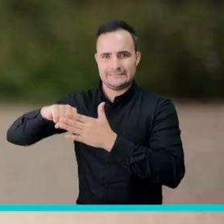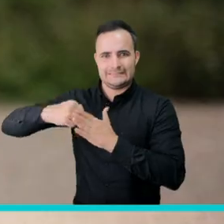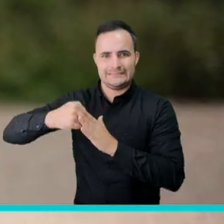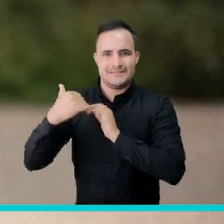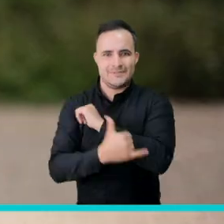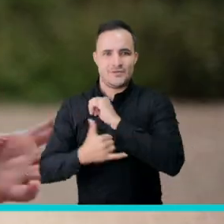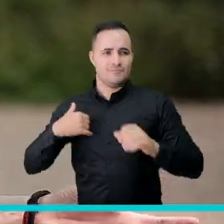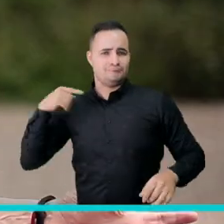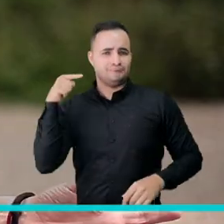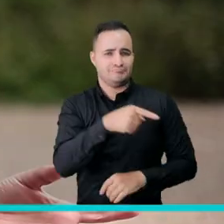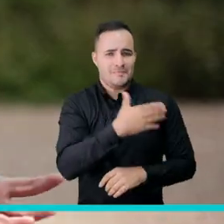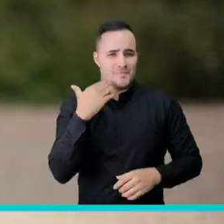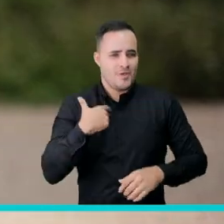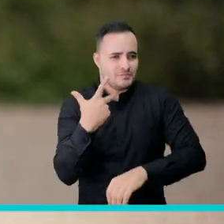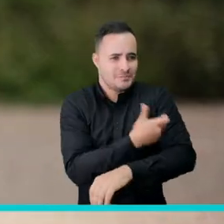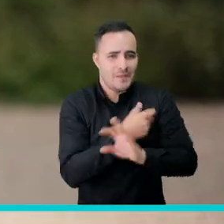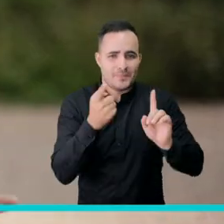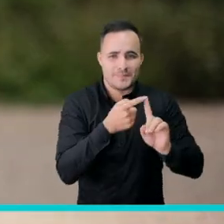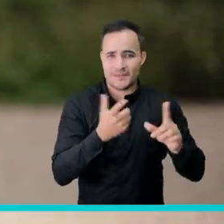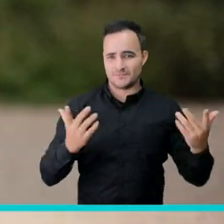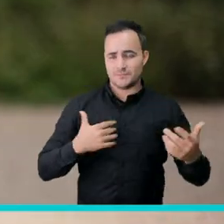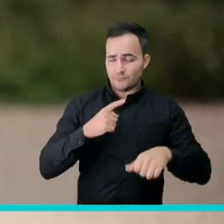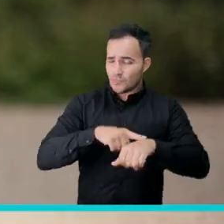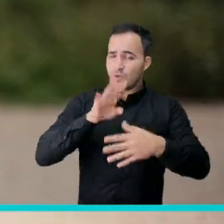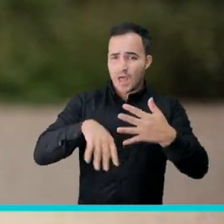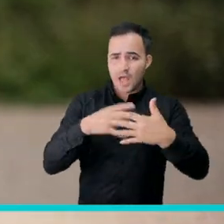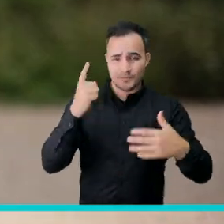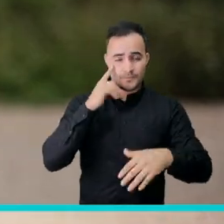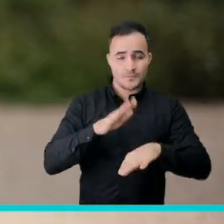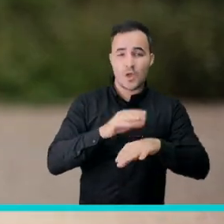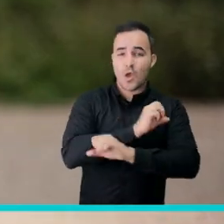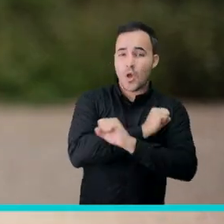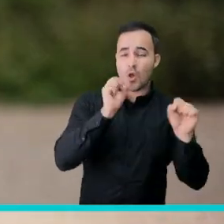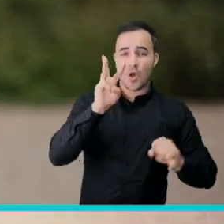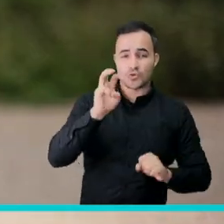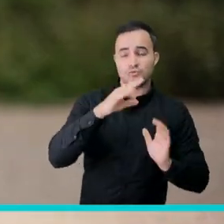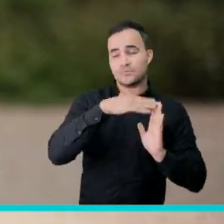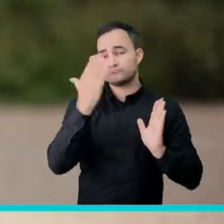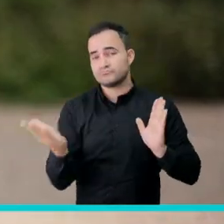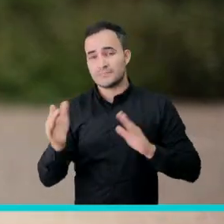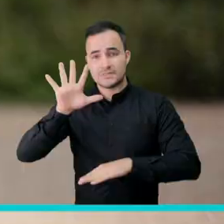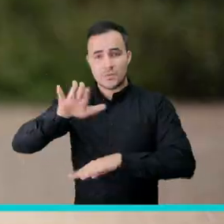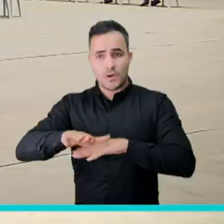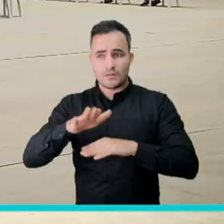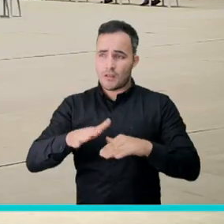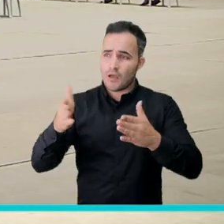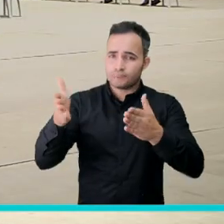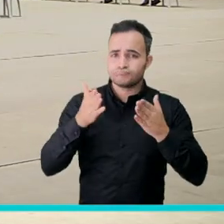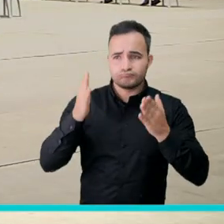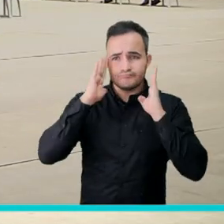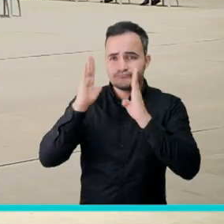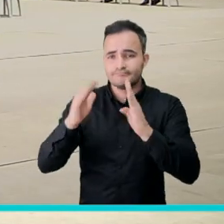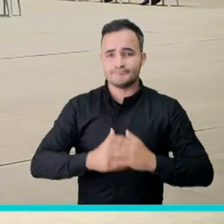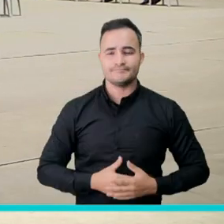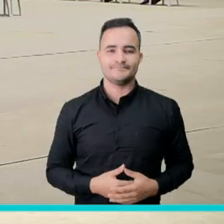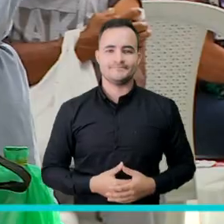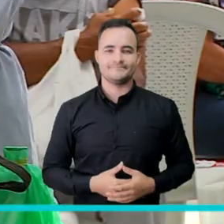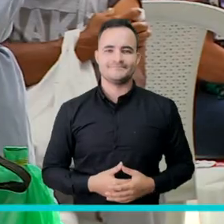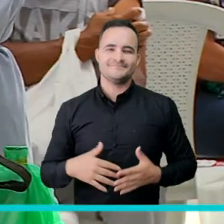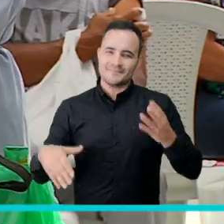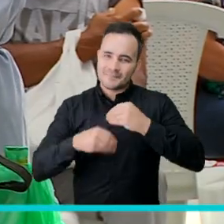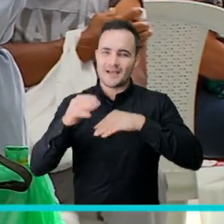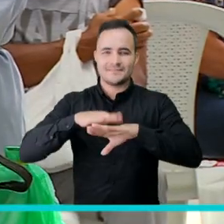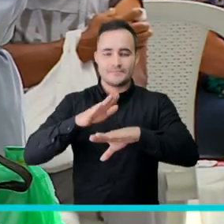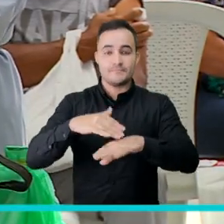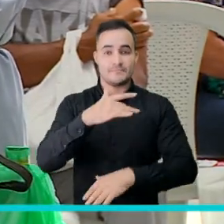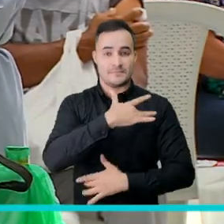los atendemos en horario extensivo en los masivos, desde las 8 de la mañana hasta las 5 de la tarde. Además,